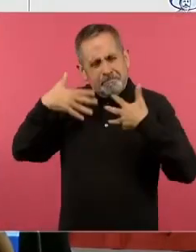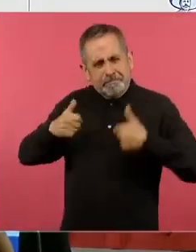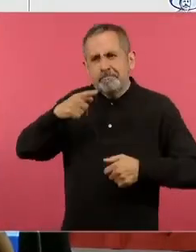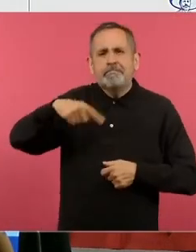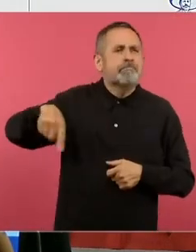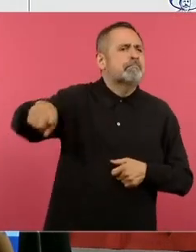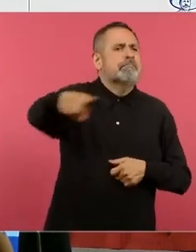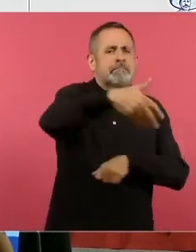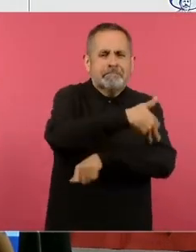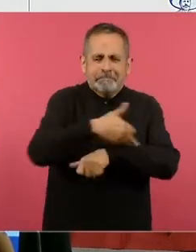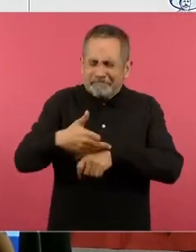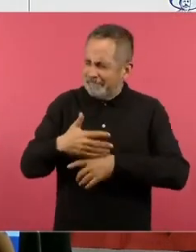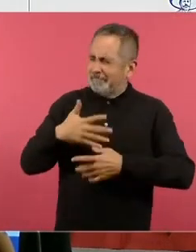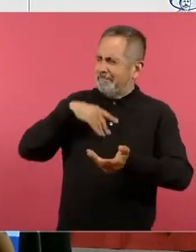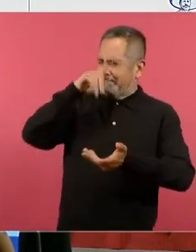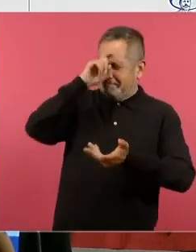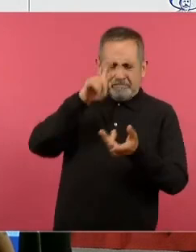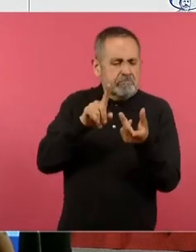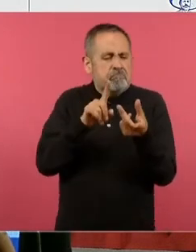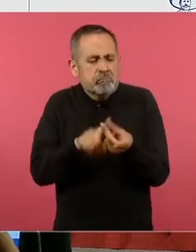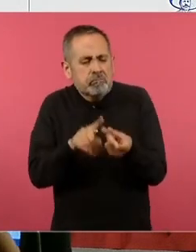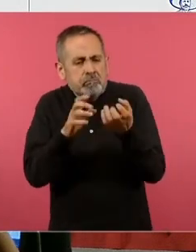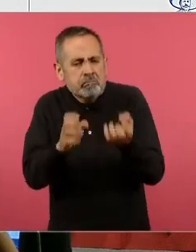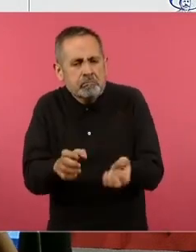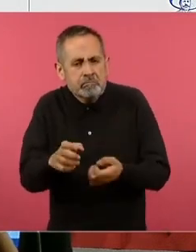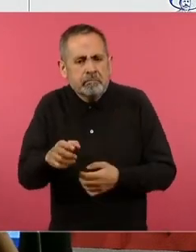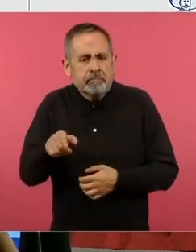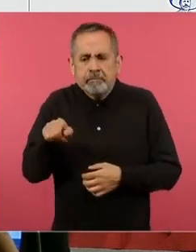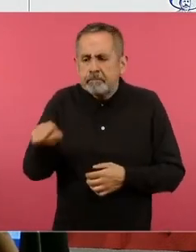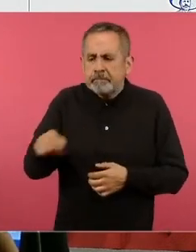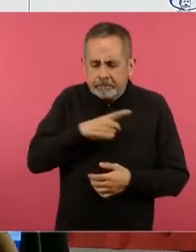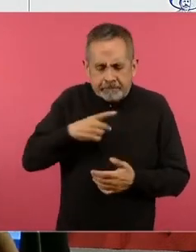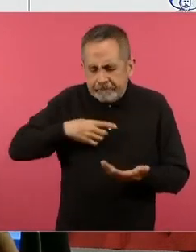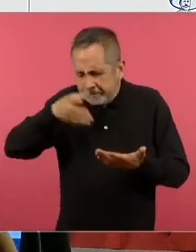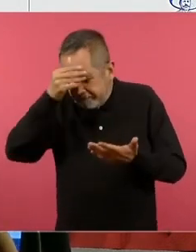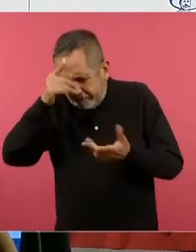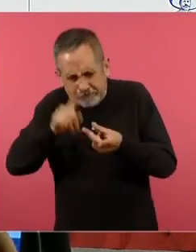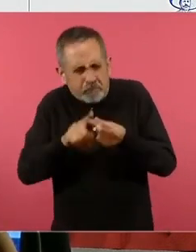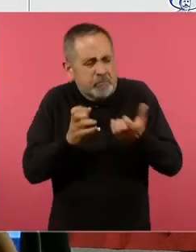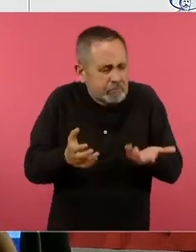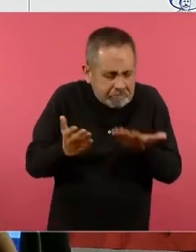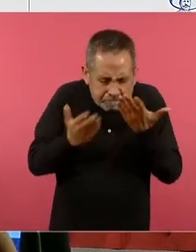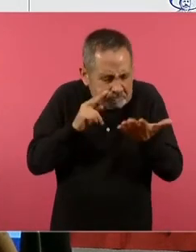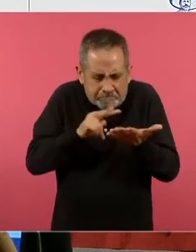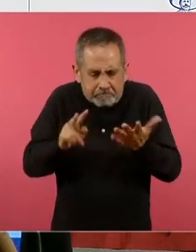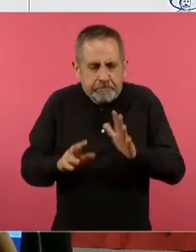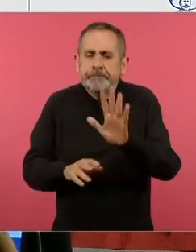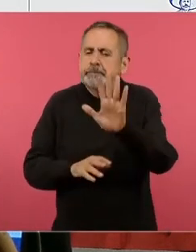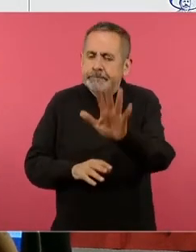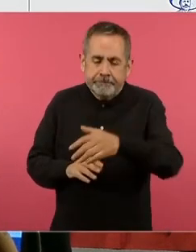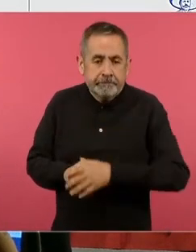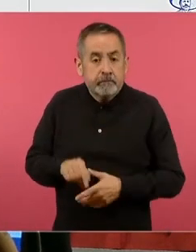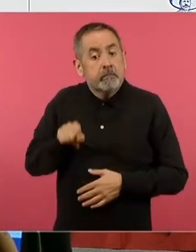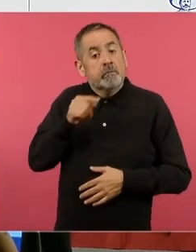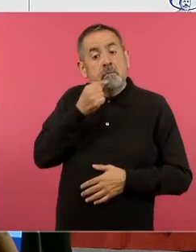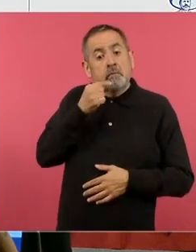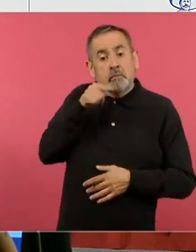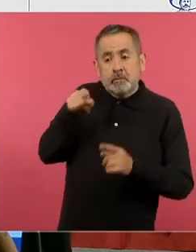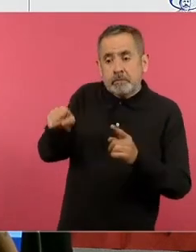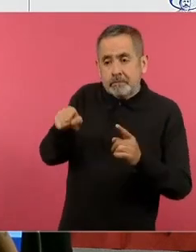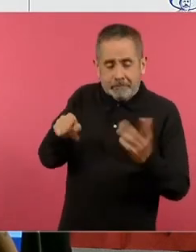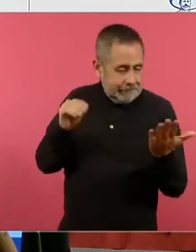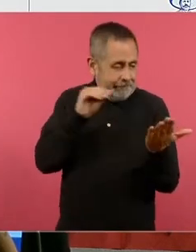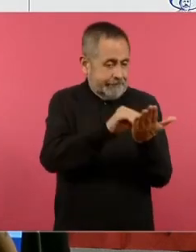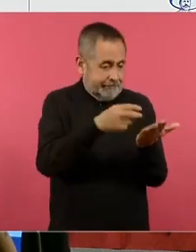preguntando oigan y dónde está lo que mi niño tiene que aprender lo que su niño tiene que aprender no